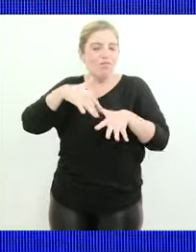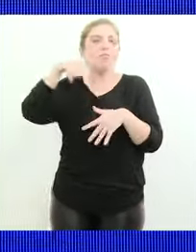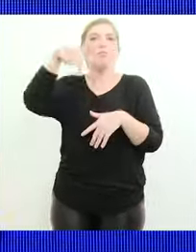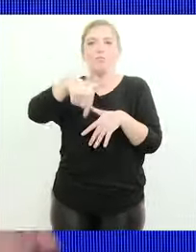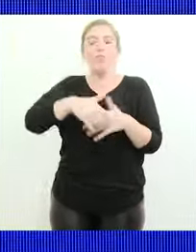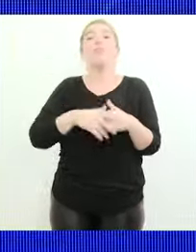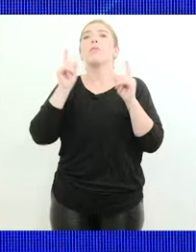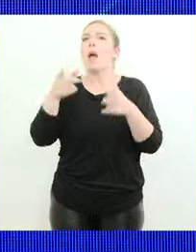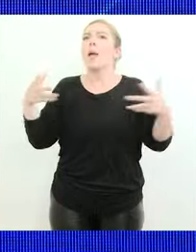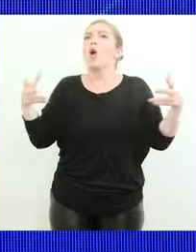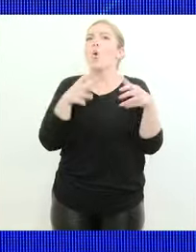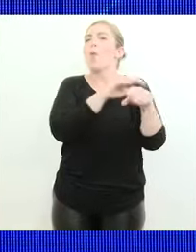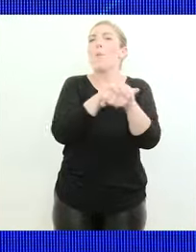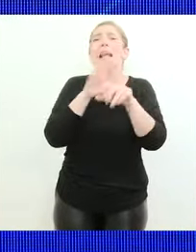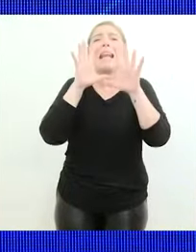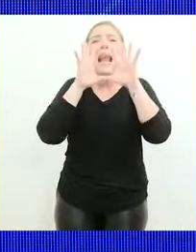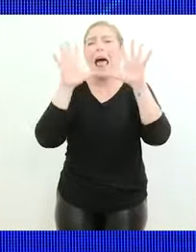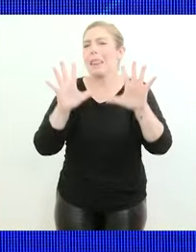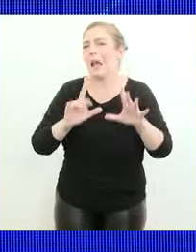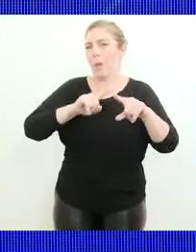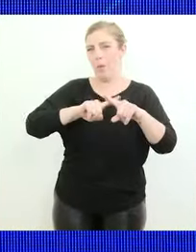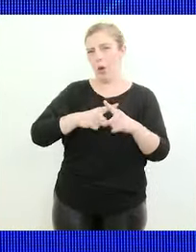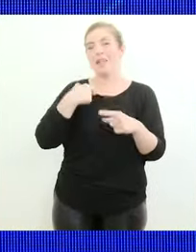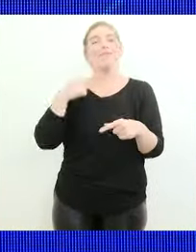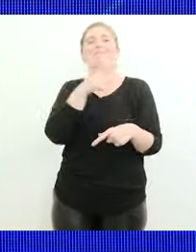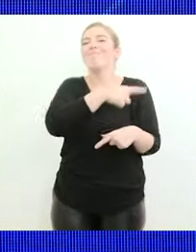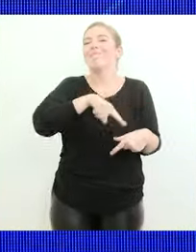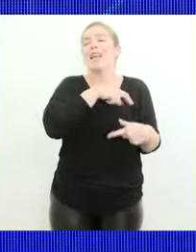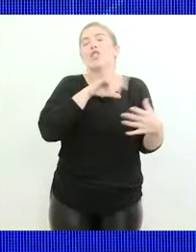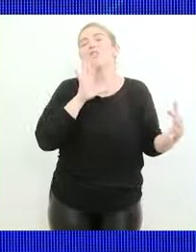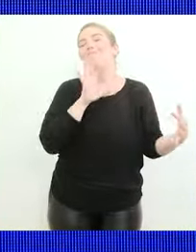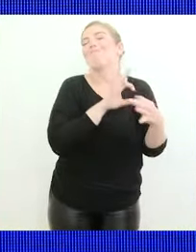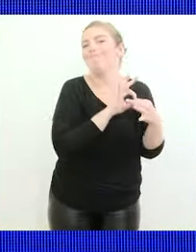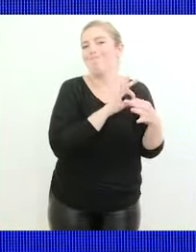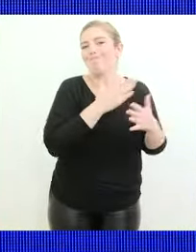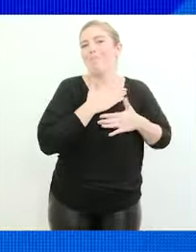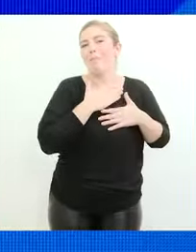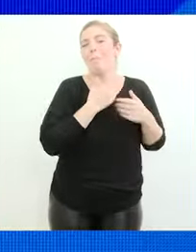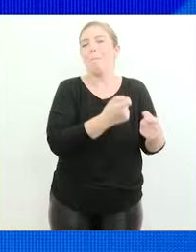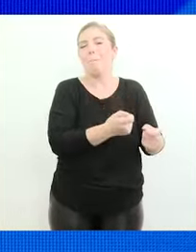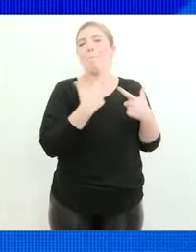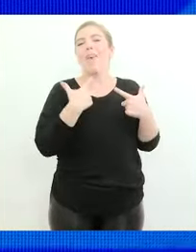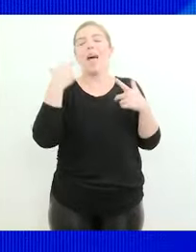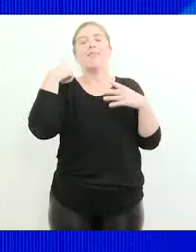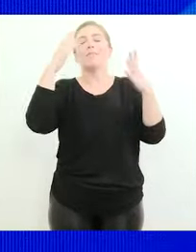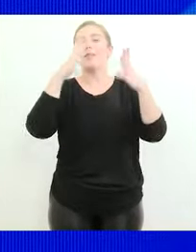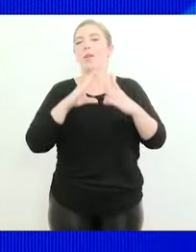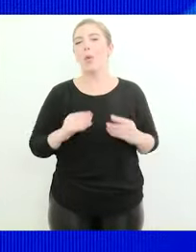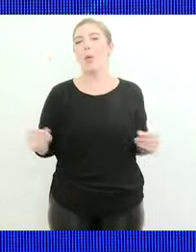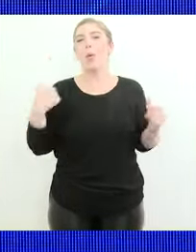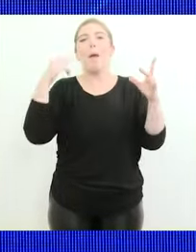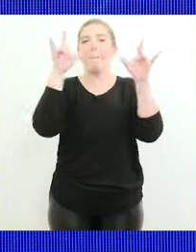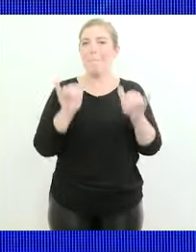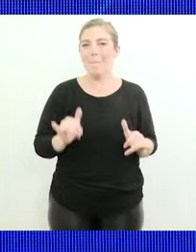Tengo un grupo de amigos que nada tiene que ver con la política, que son mi cable a tierra, juego al truco, algún asado, eso me